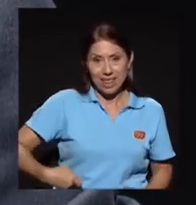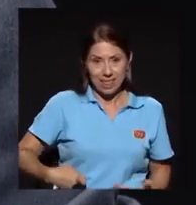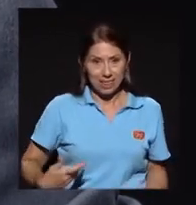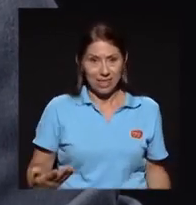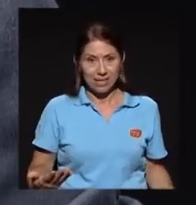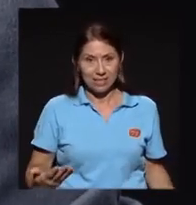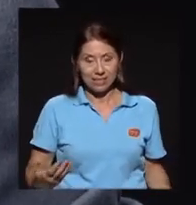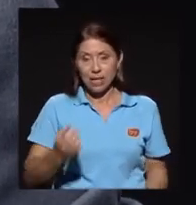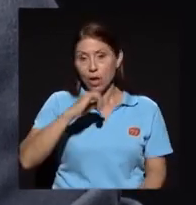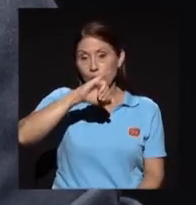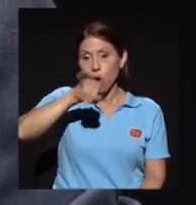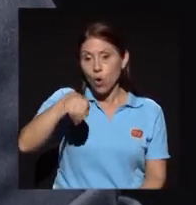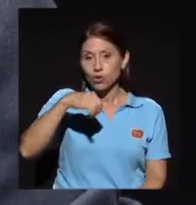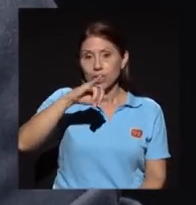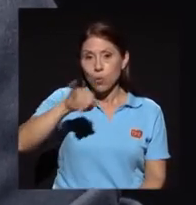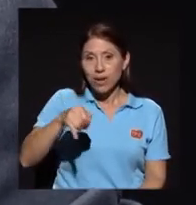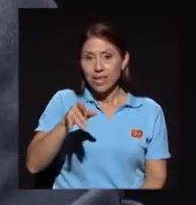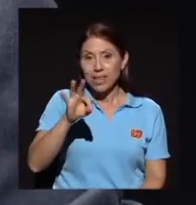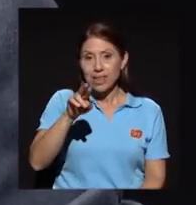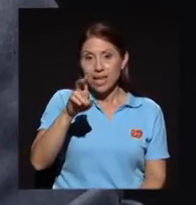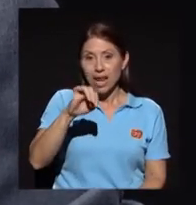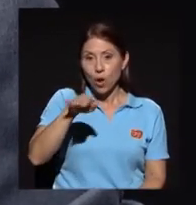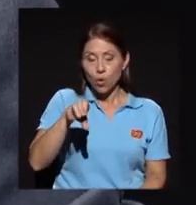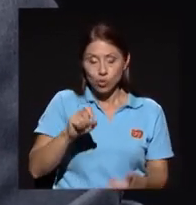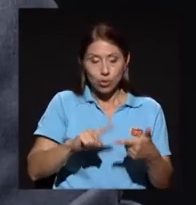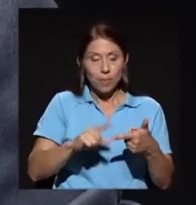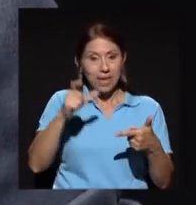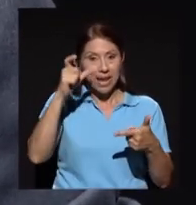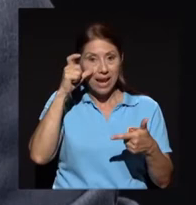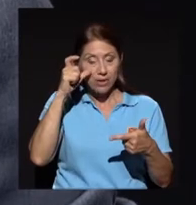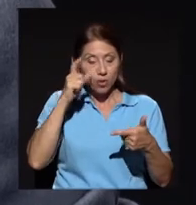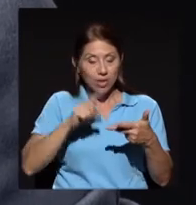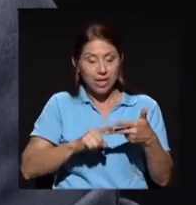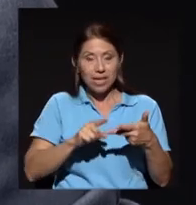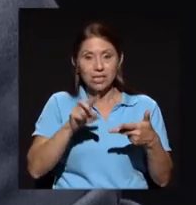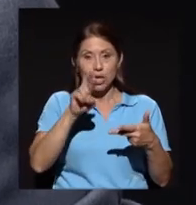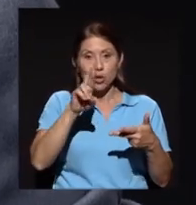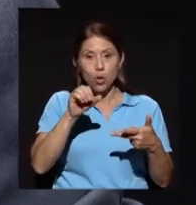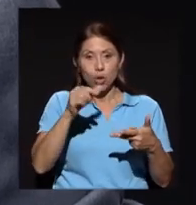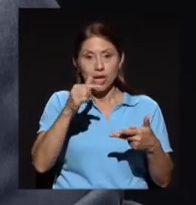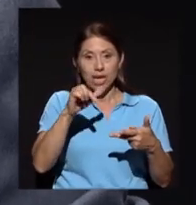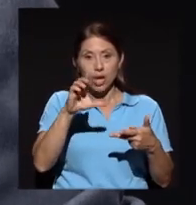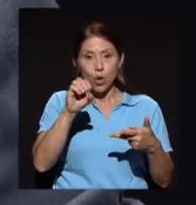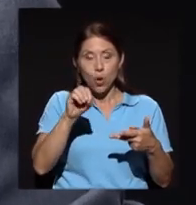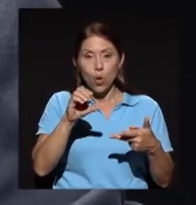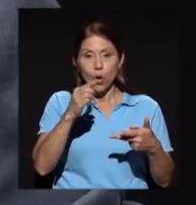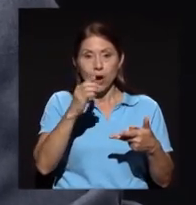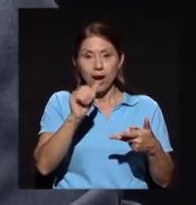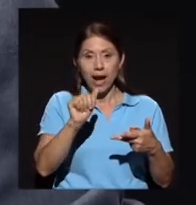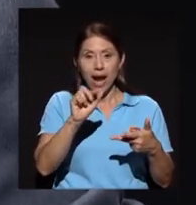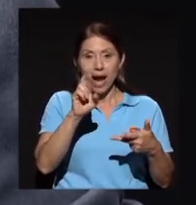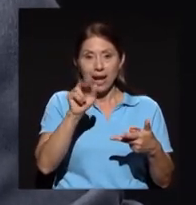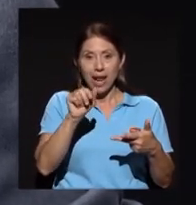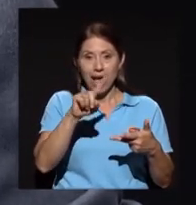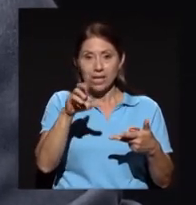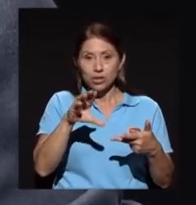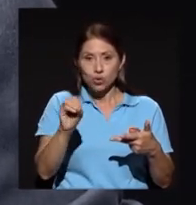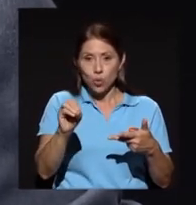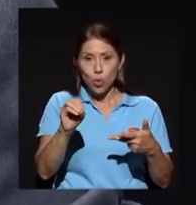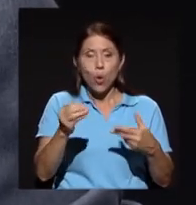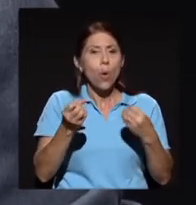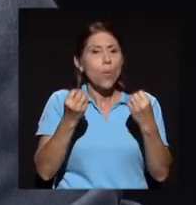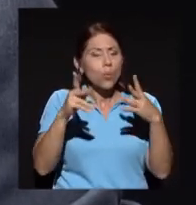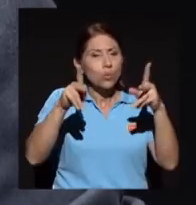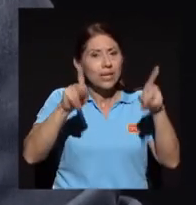José Joaquín Trejos, Miguel Ángel Rodríguez, Rodrigo Carazo, tanta gente que ha contribuido para